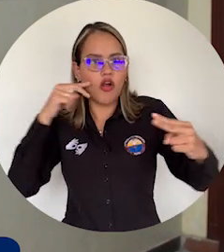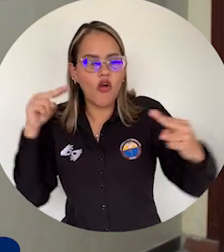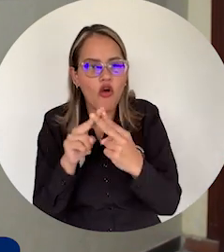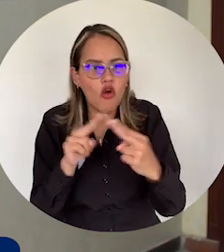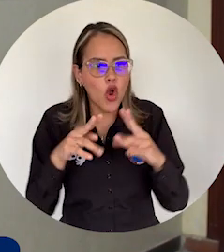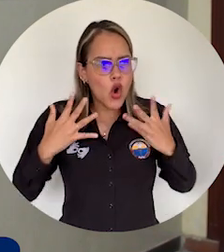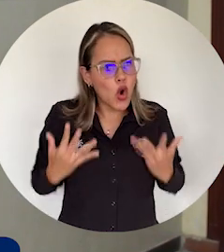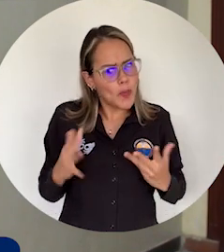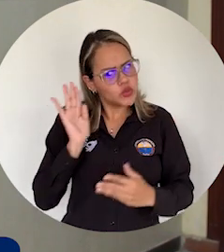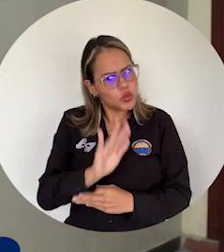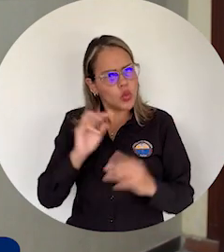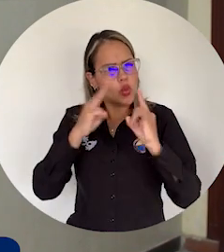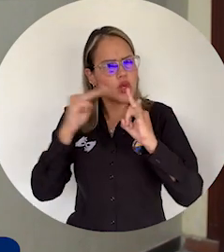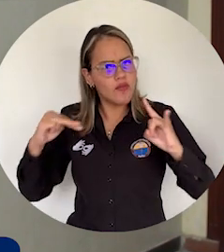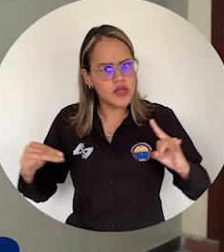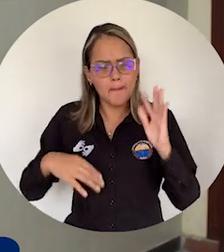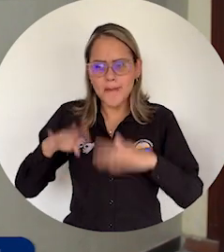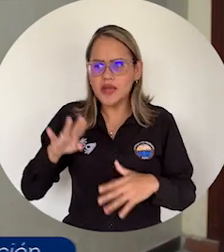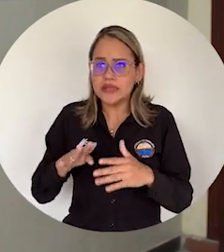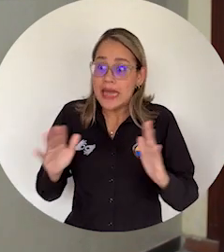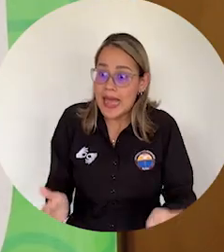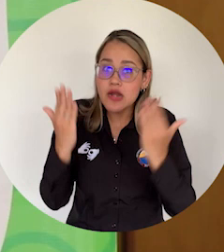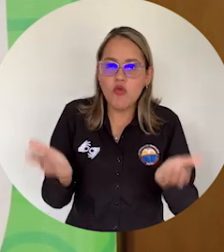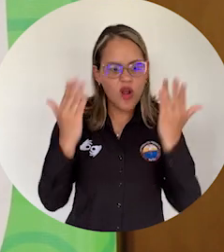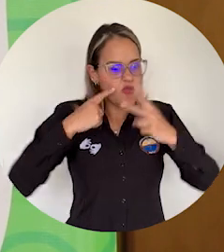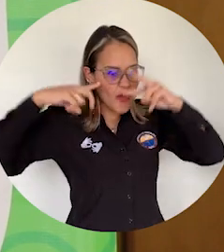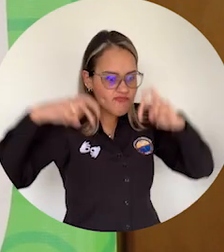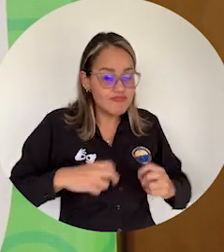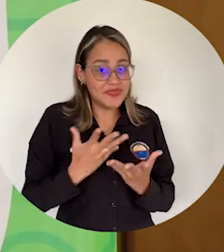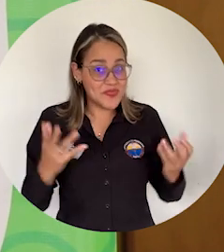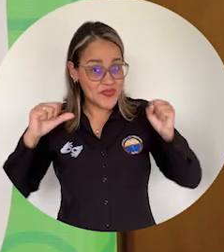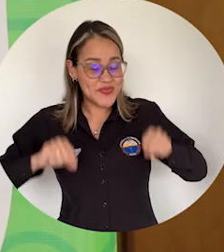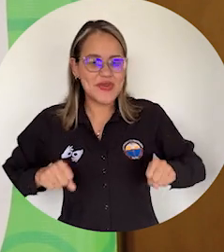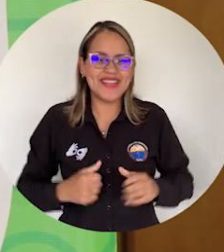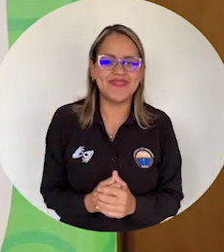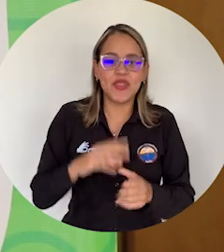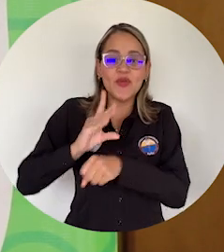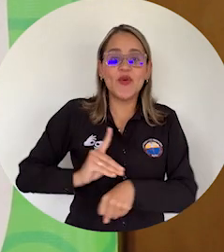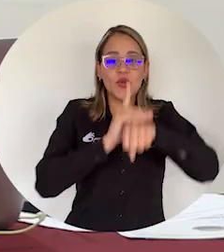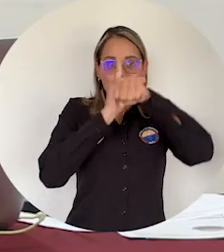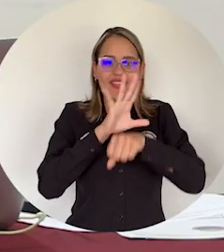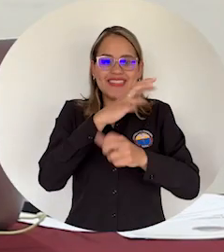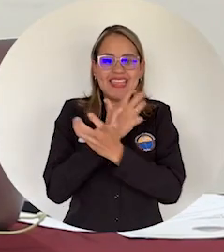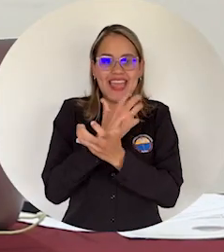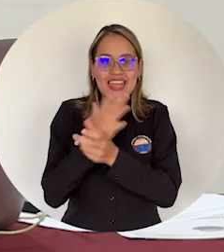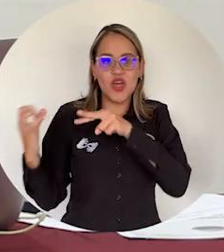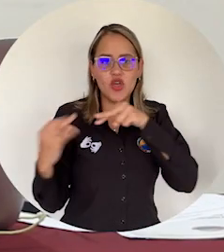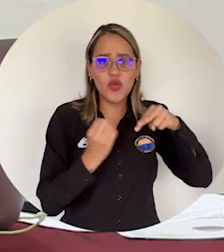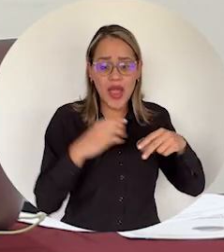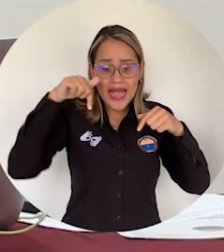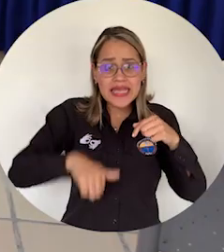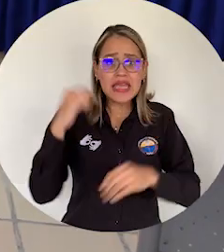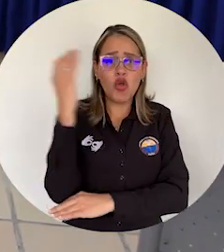talento humano para que puedan formarse como investigadores autónomos del más alto nivel. El doctorado en Ciencias de la Educación